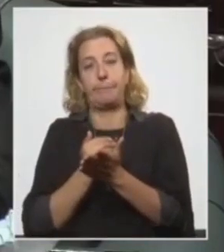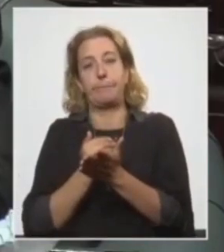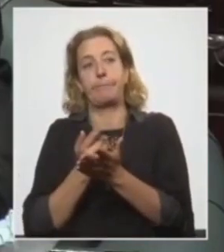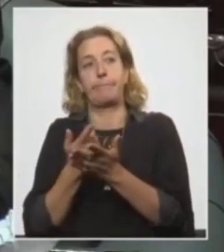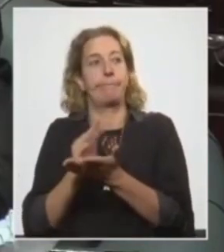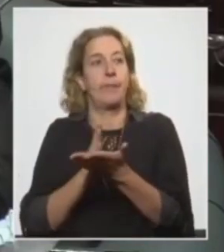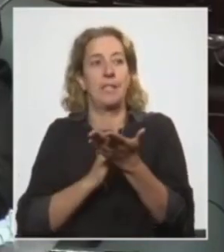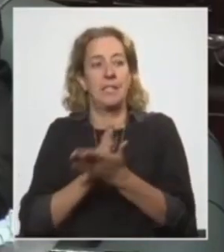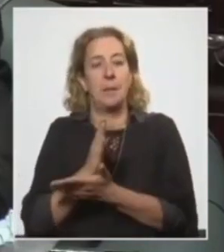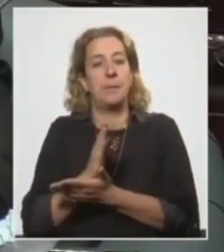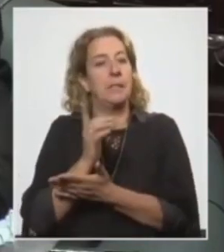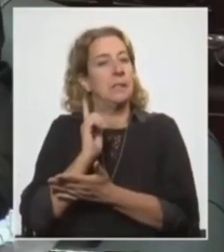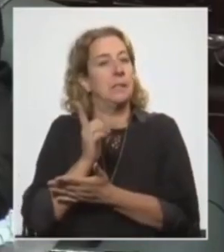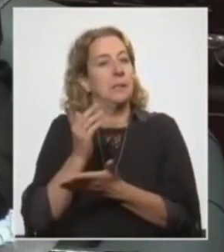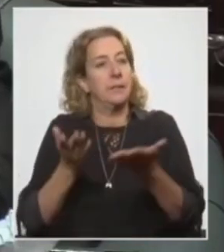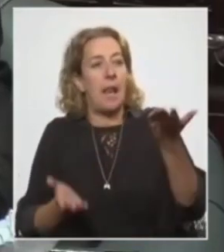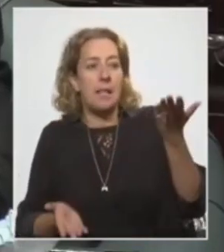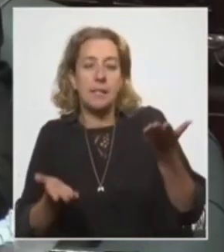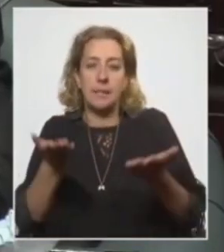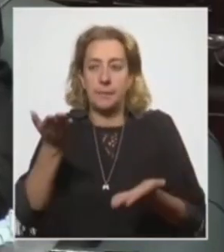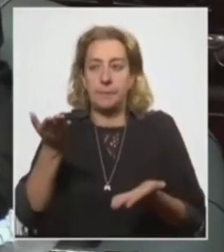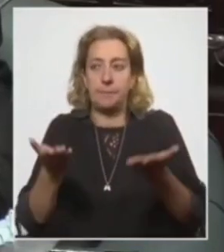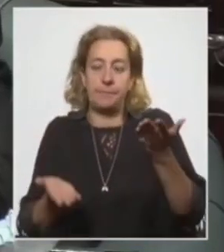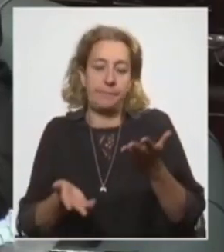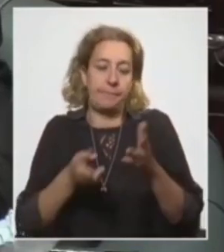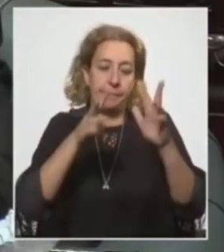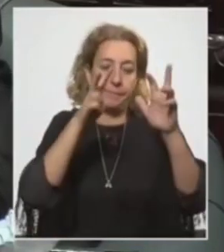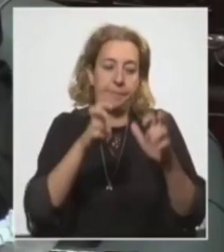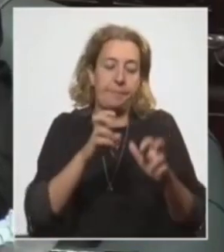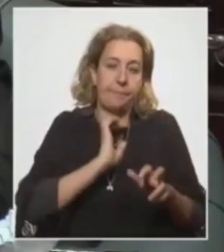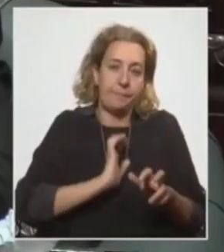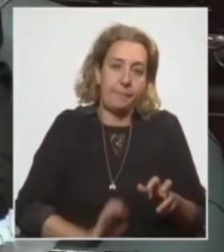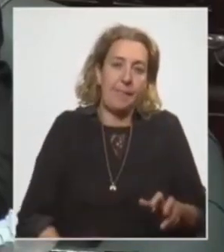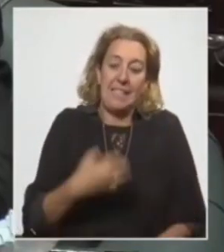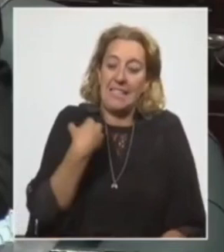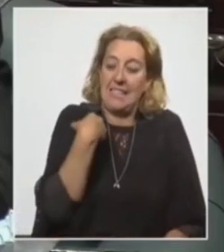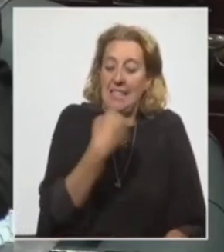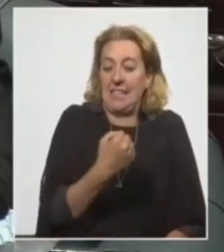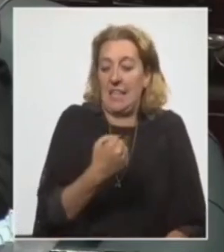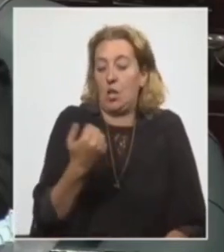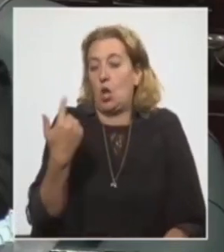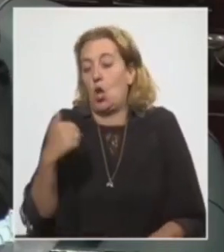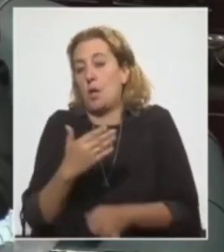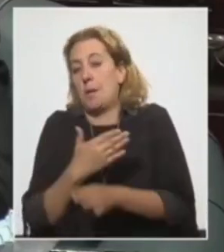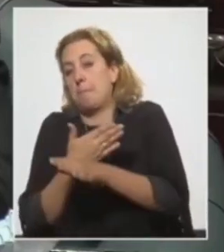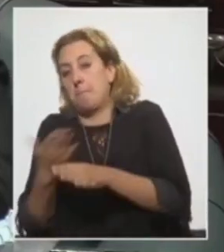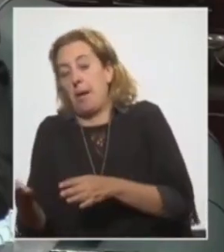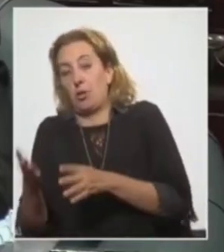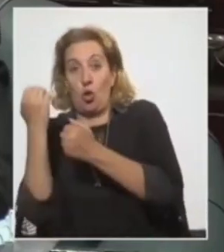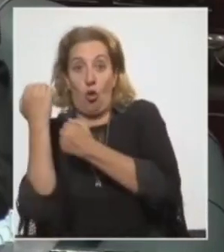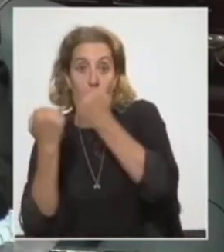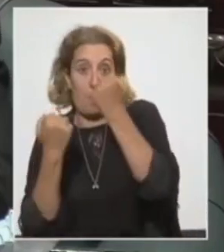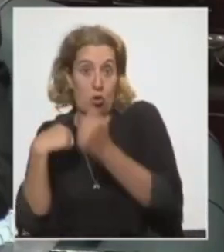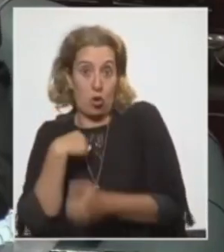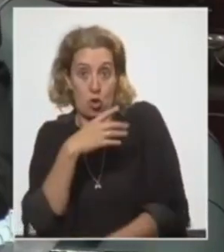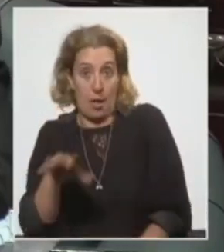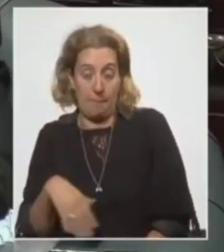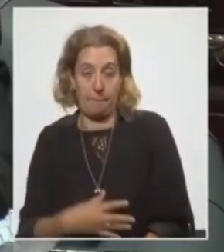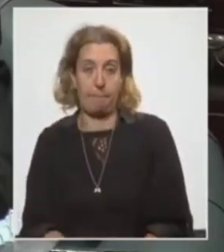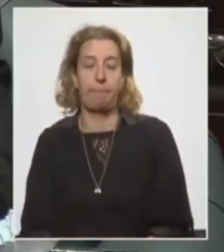siempre tienen que balancear aspectos de carácter sanitario con los impactos en el terreno económico y social,